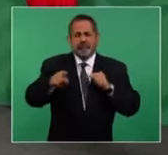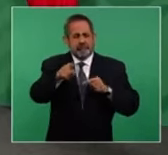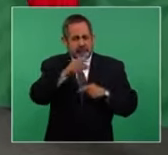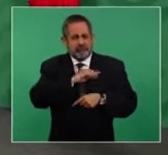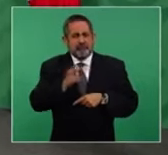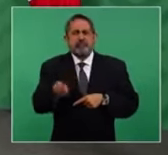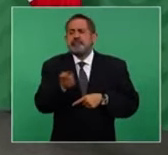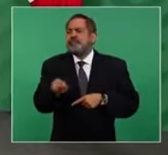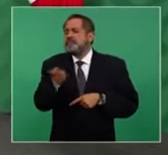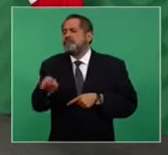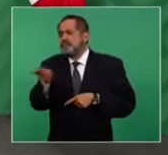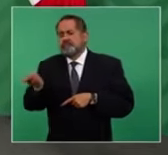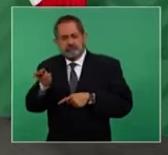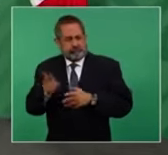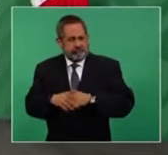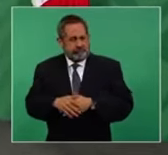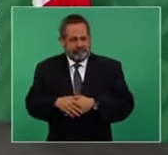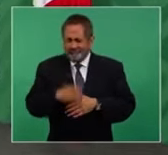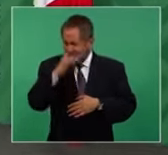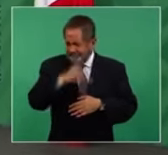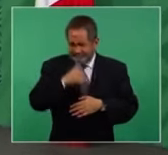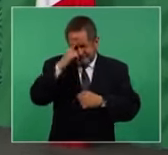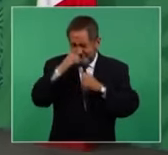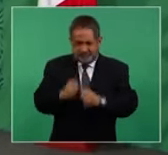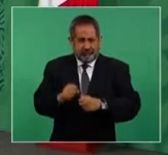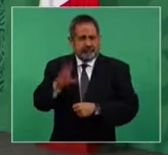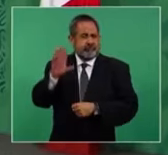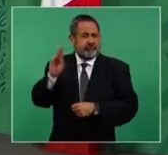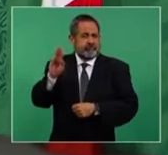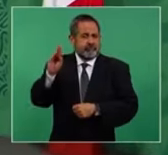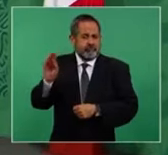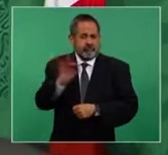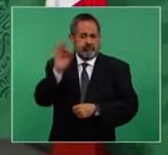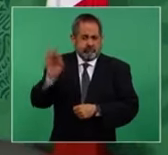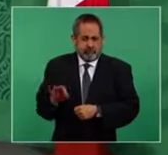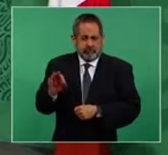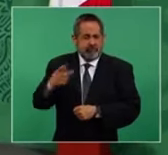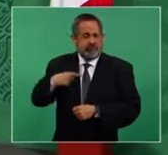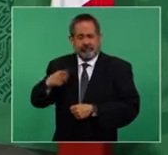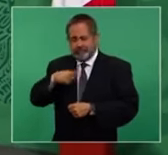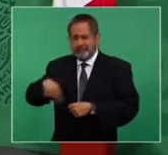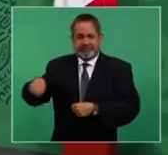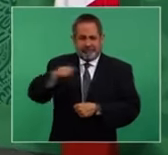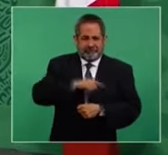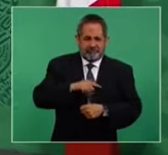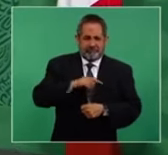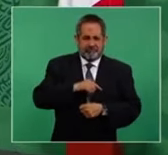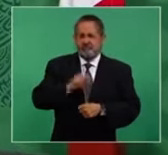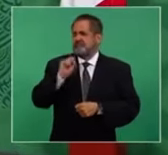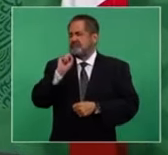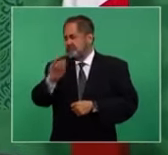que el 90 por ciento de la gente aprueba